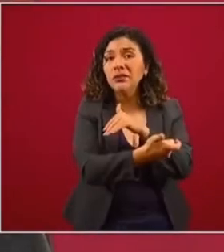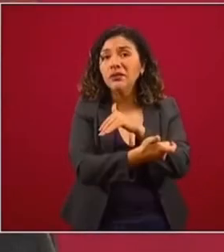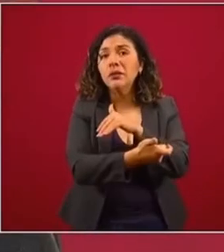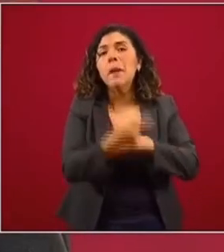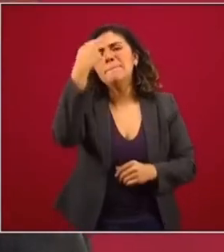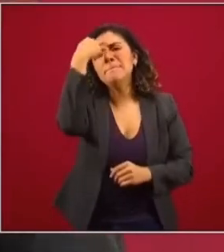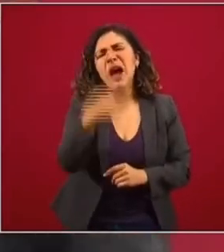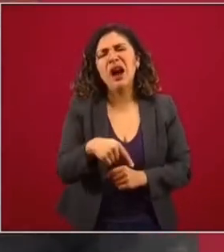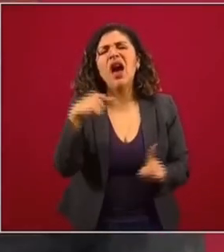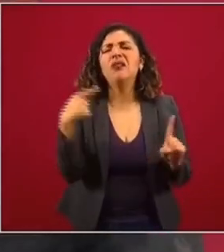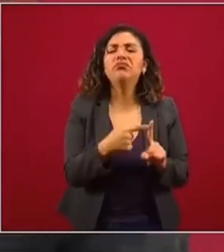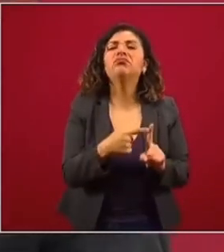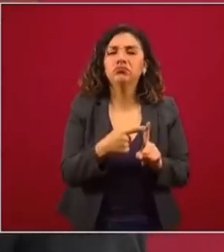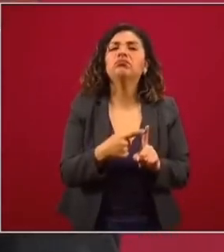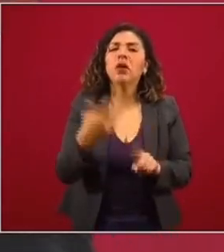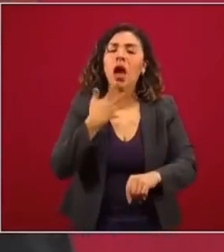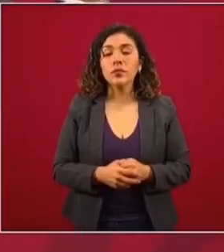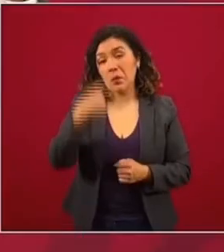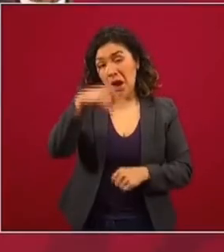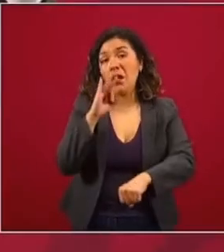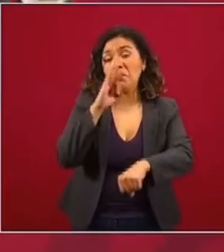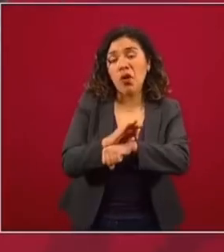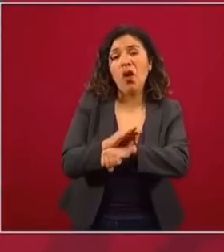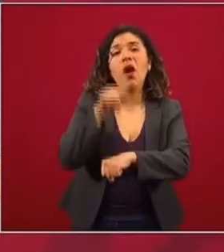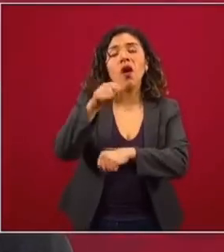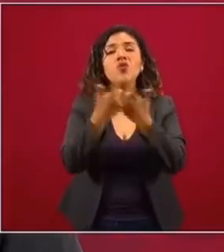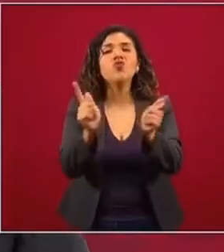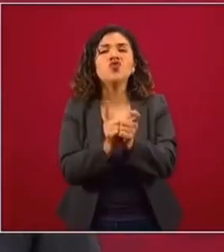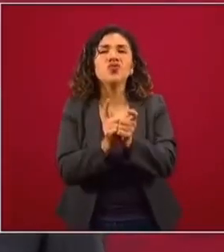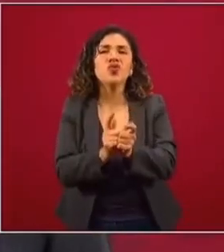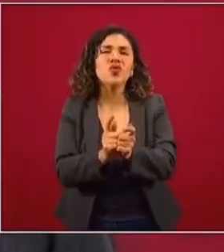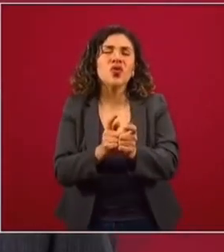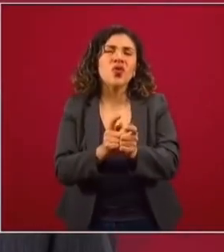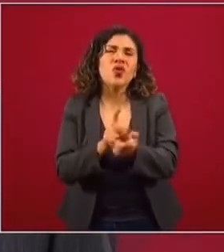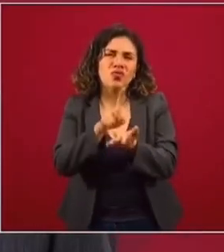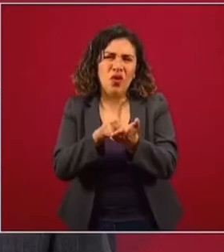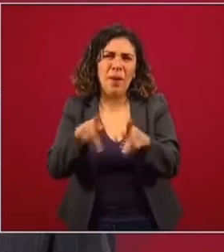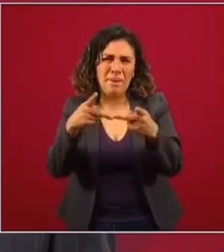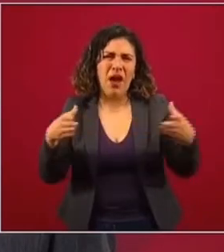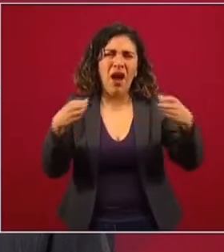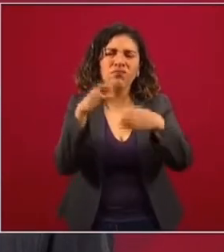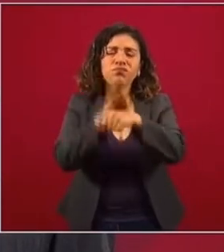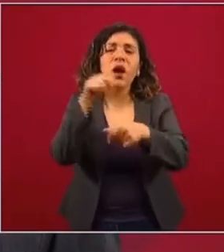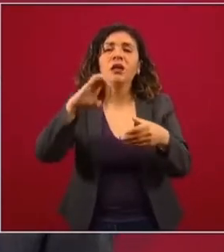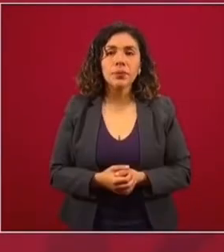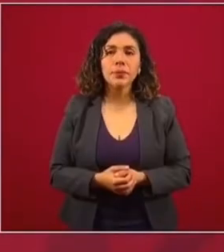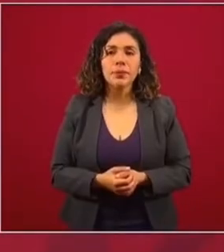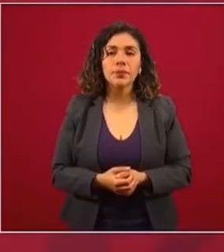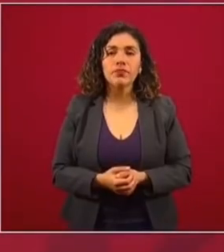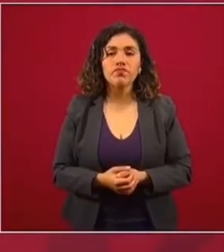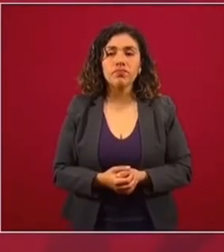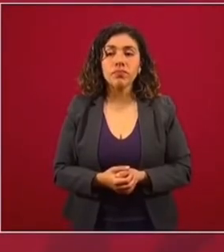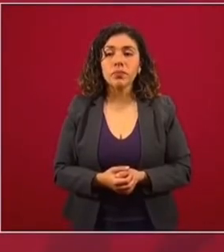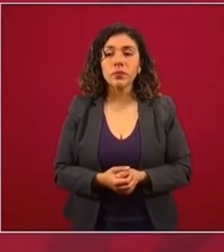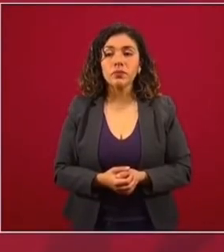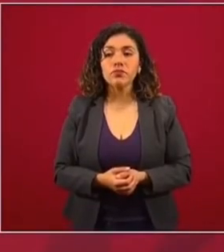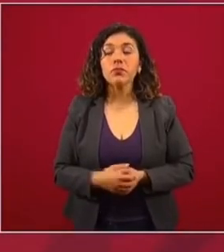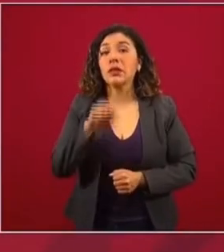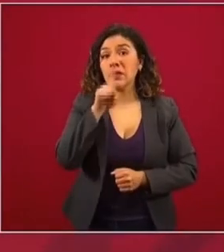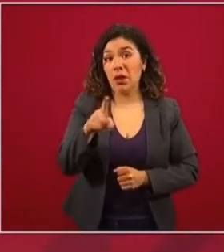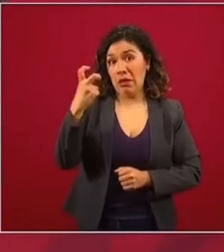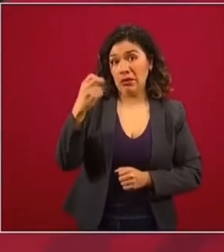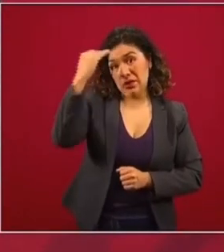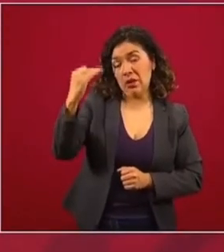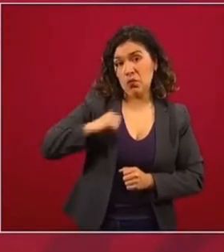mordidas, para darle protección al cartel de Guzmán Loera. También, en ese